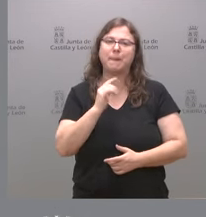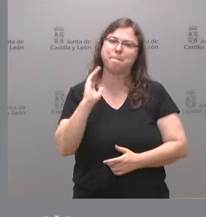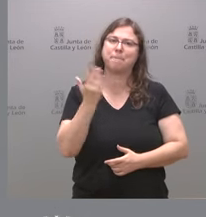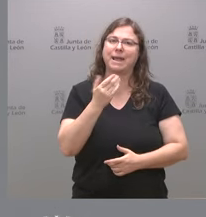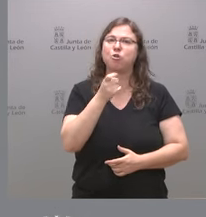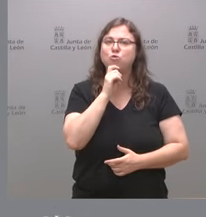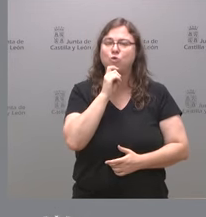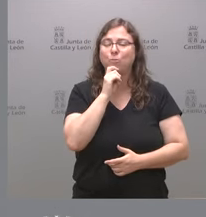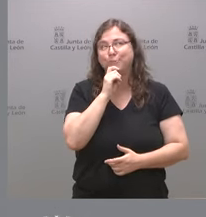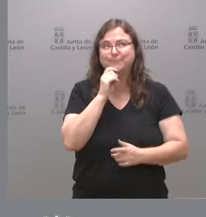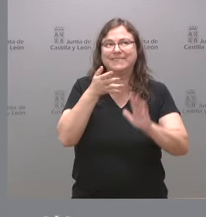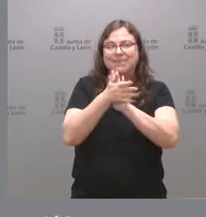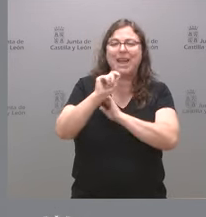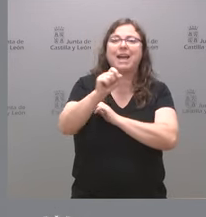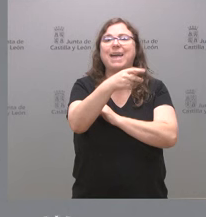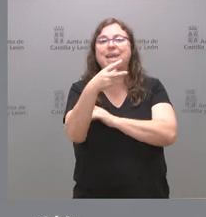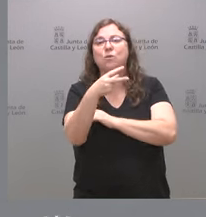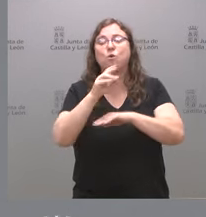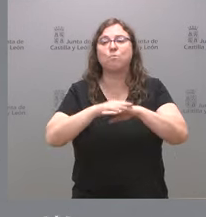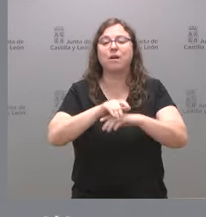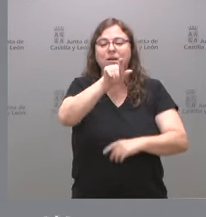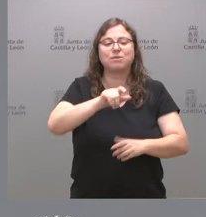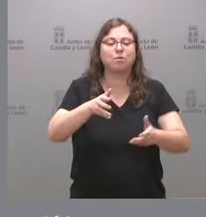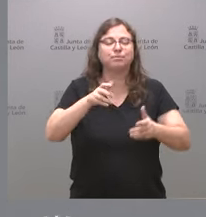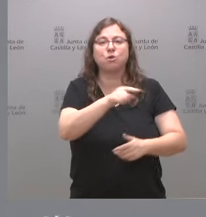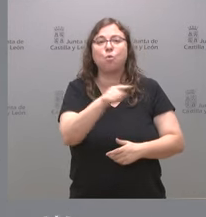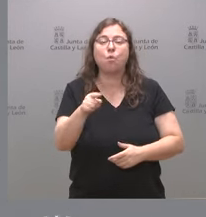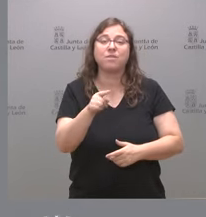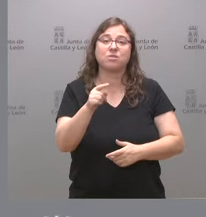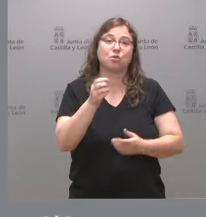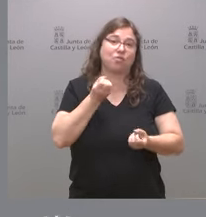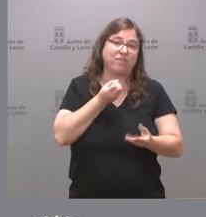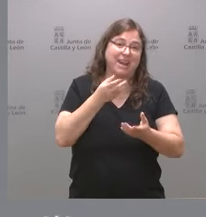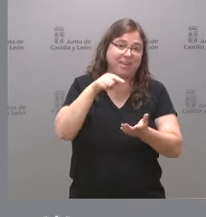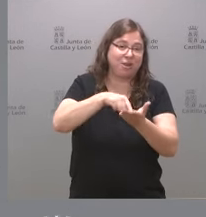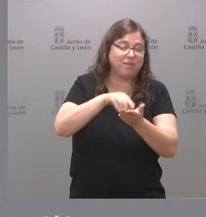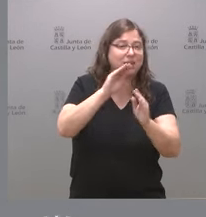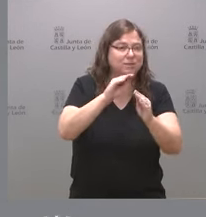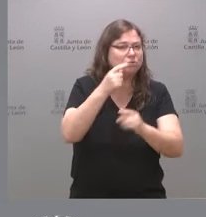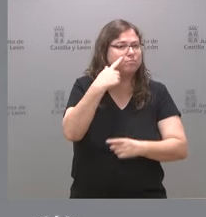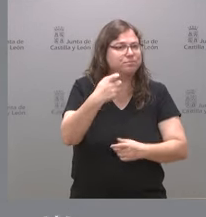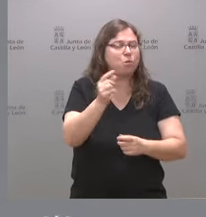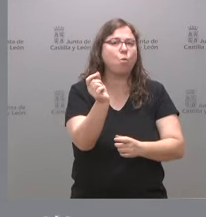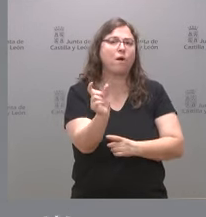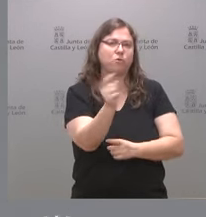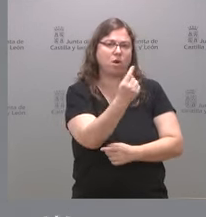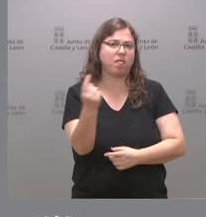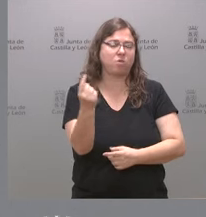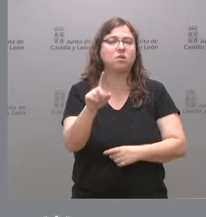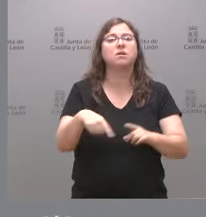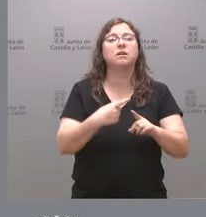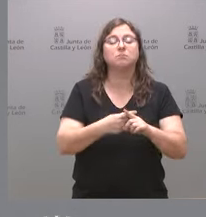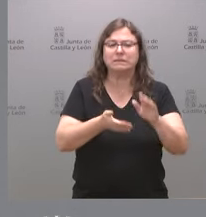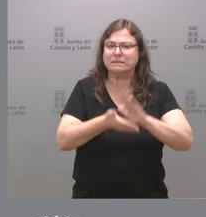en euros que va a recibir el contribuyente en la declaración de la renta y en segundo lugar también sobre el anuncio de la reunión